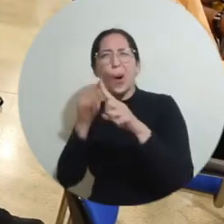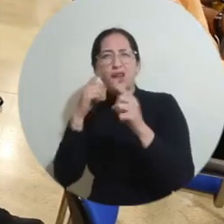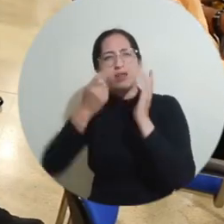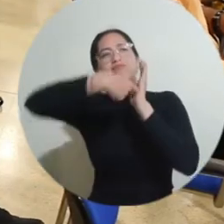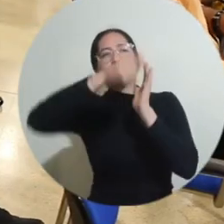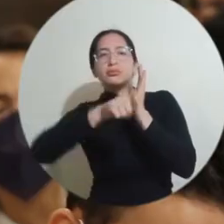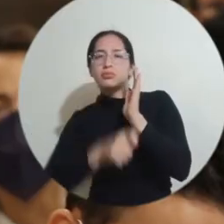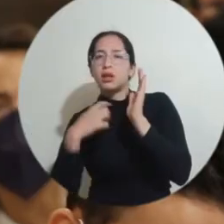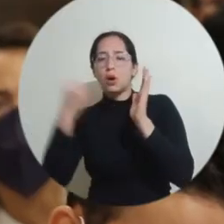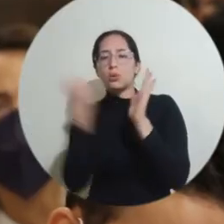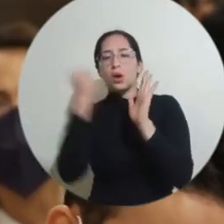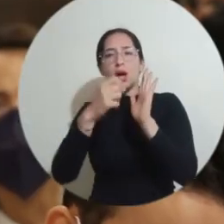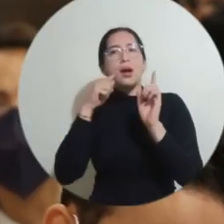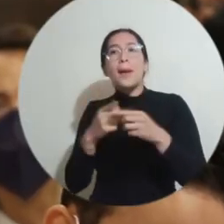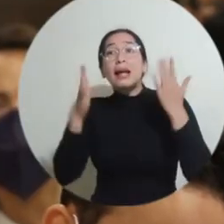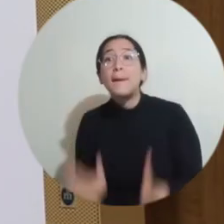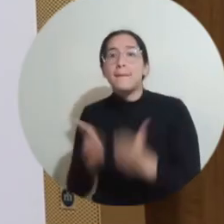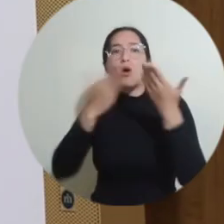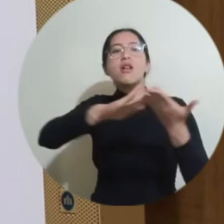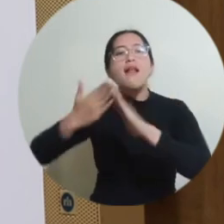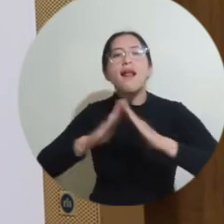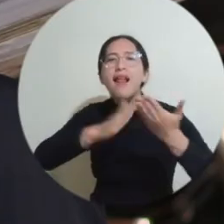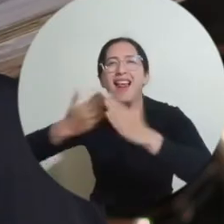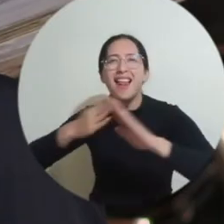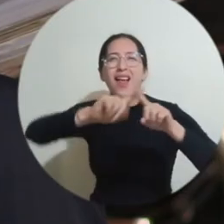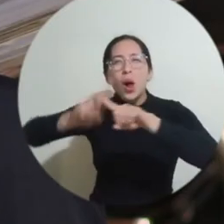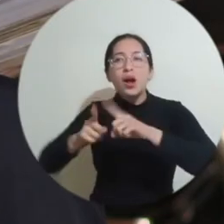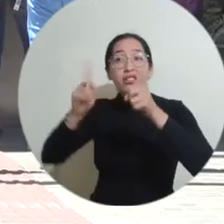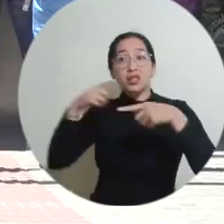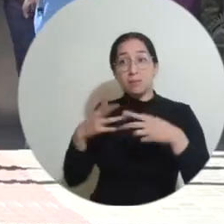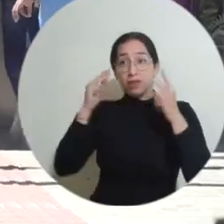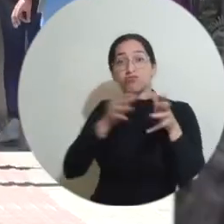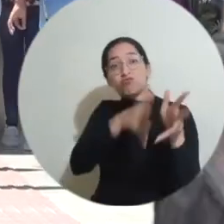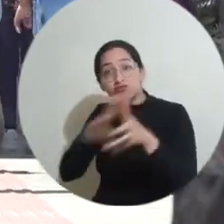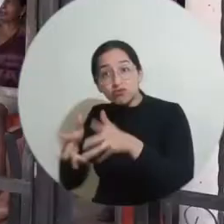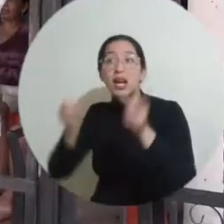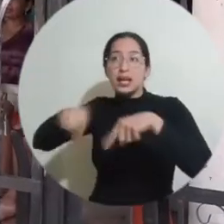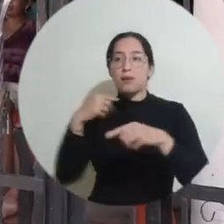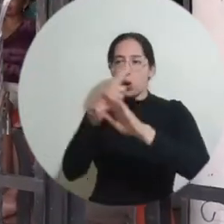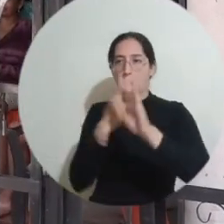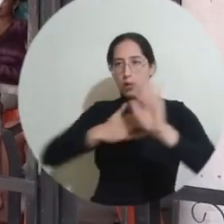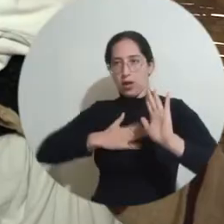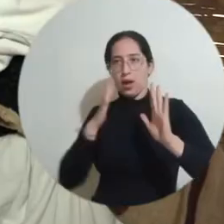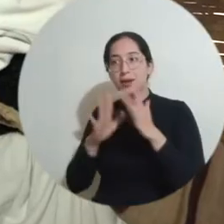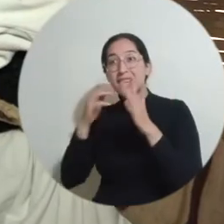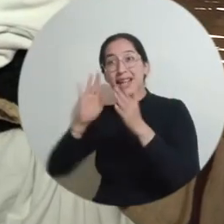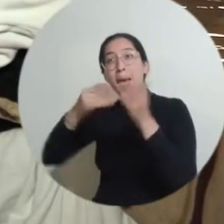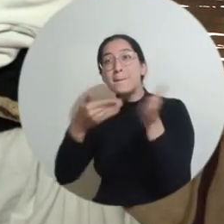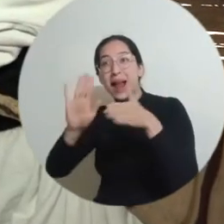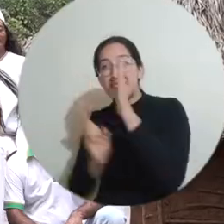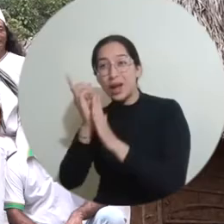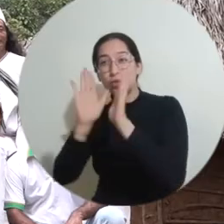Mater sigue trabajando sólidamente en respaldar con este sello internacional su aporte al mejoramiento de la calidad de vida de las comunidades, desde la